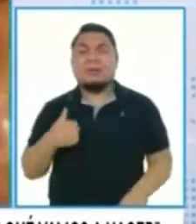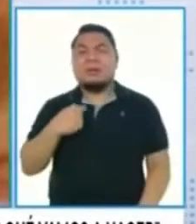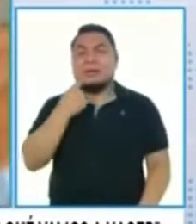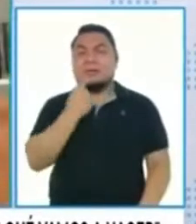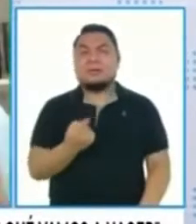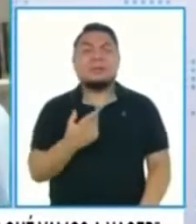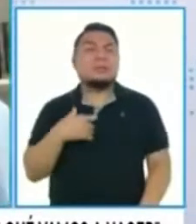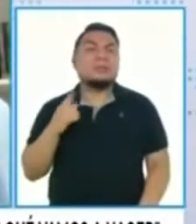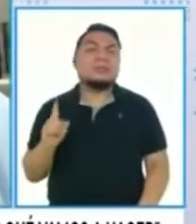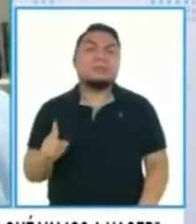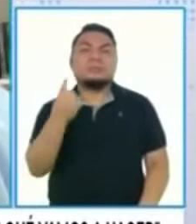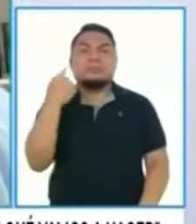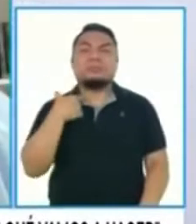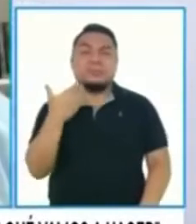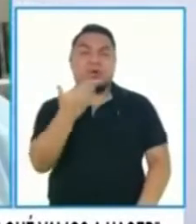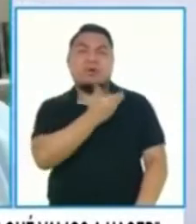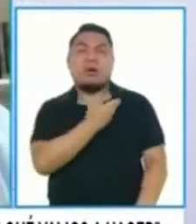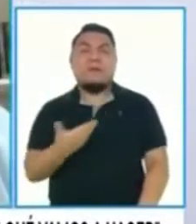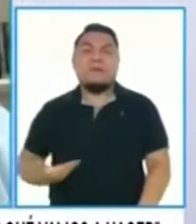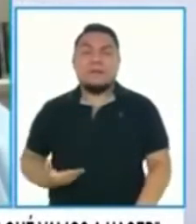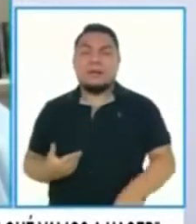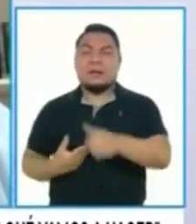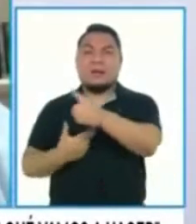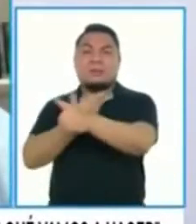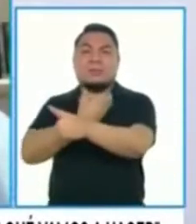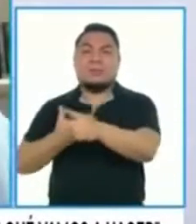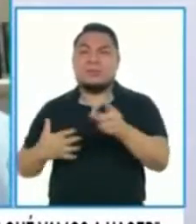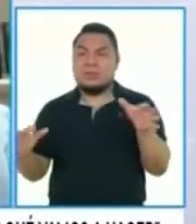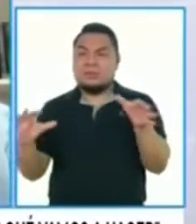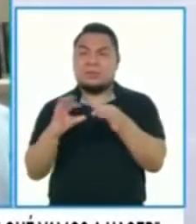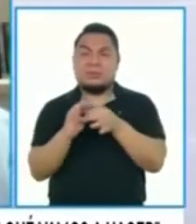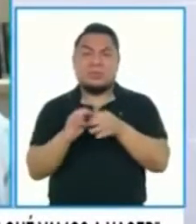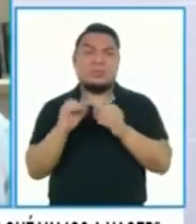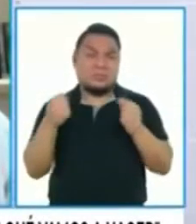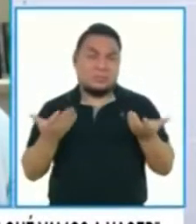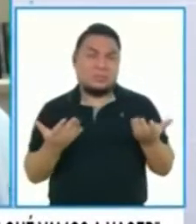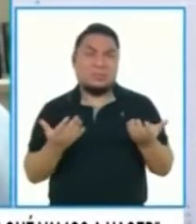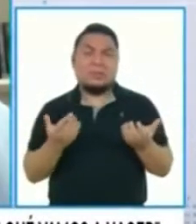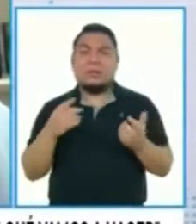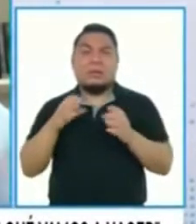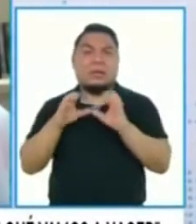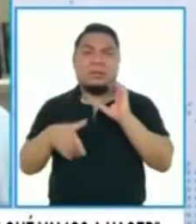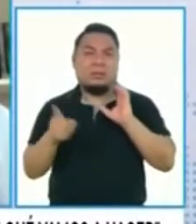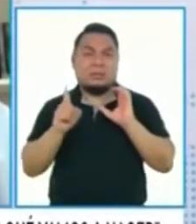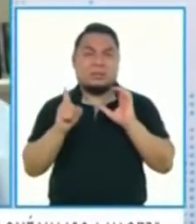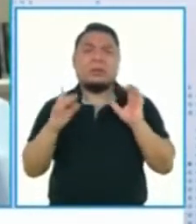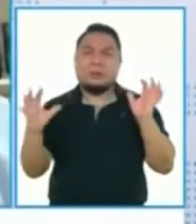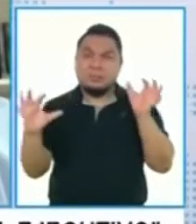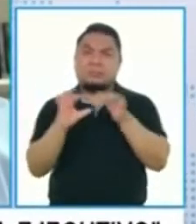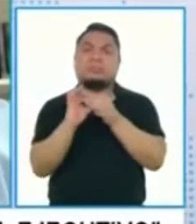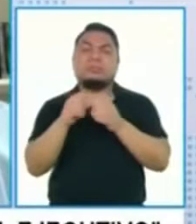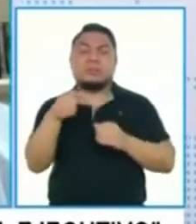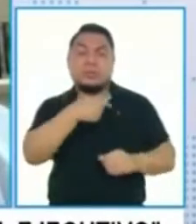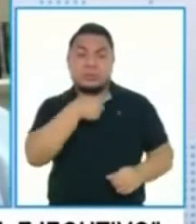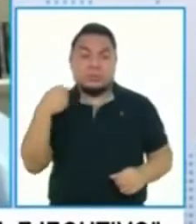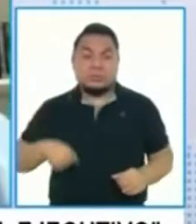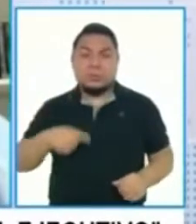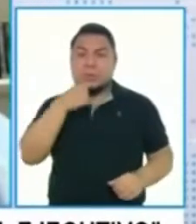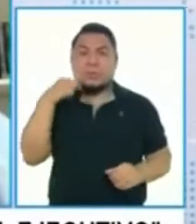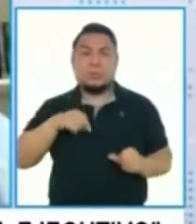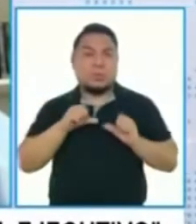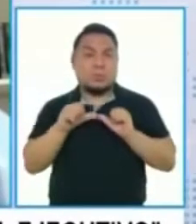refería de relaciones bilaterales, gobierno a gobierno, tampoco se encerrado. Las conversaciones con Rusia y con China han continuado.